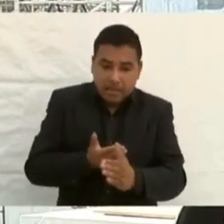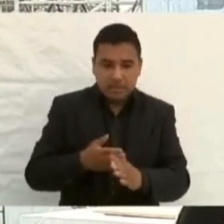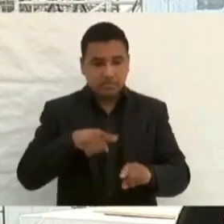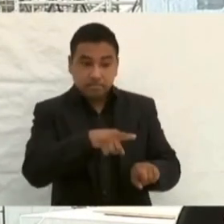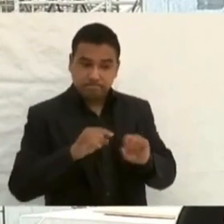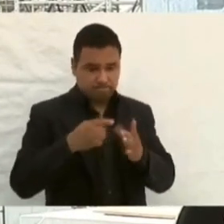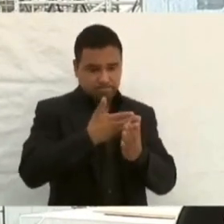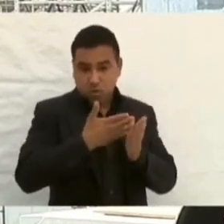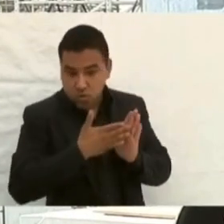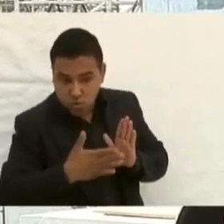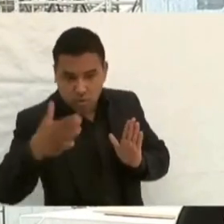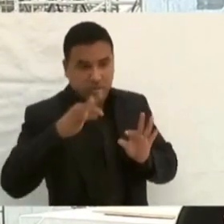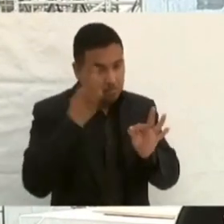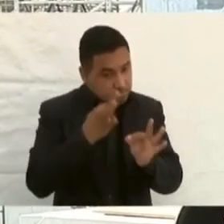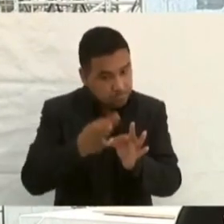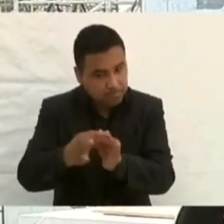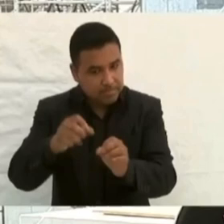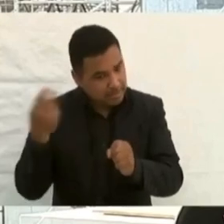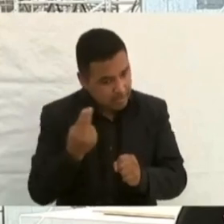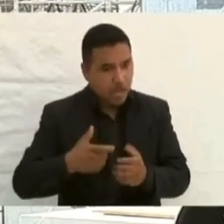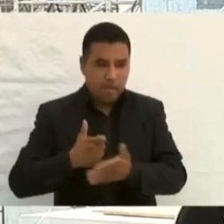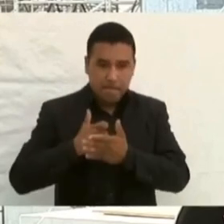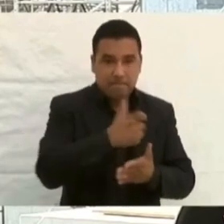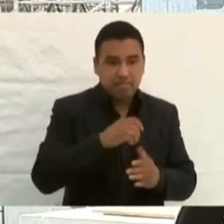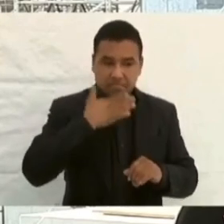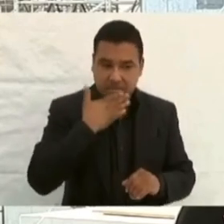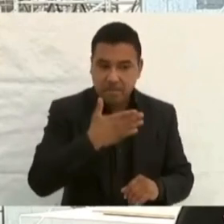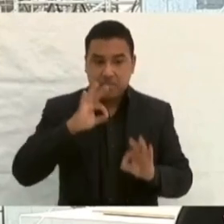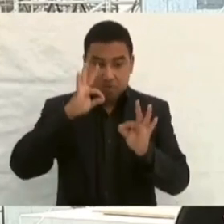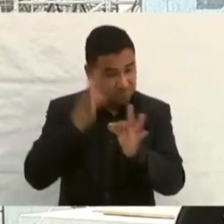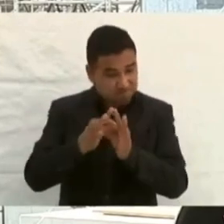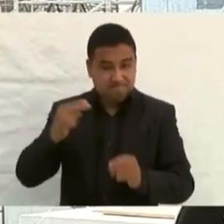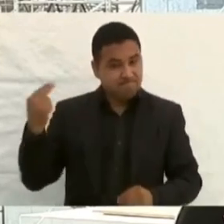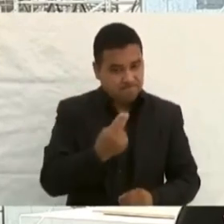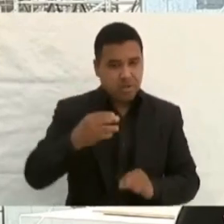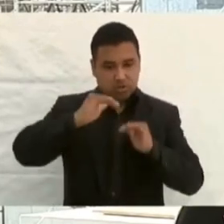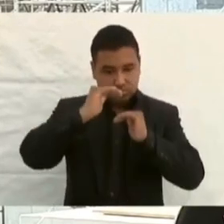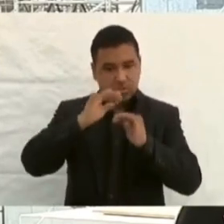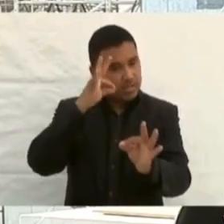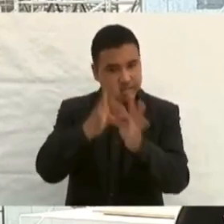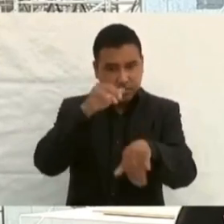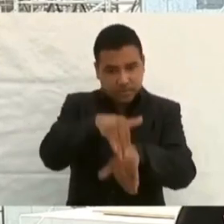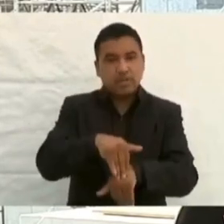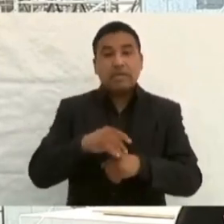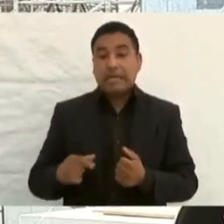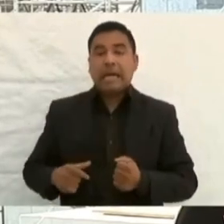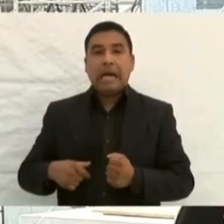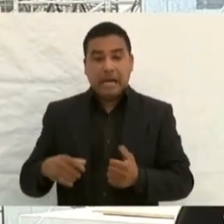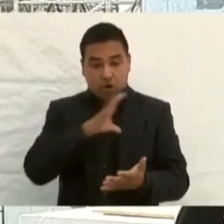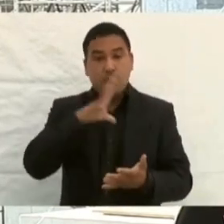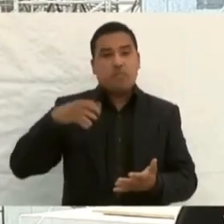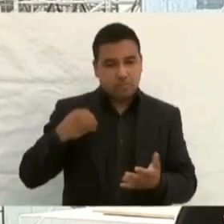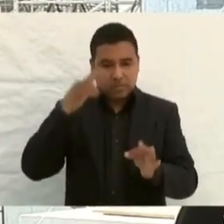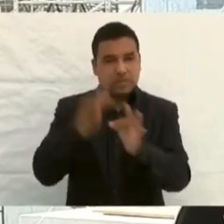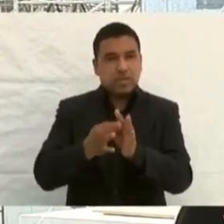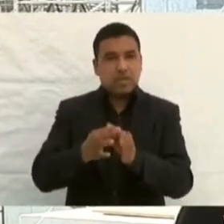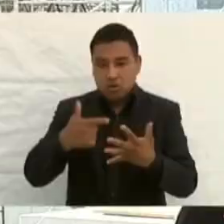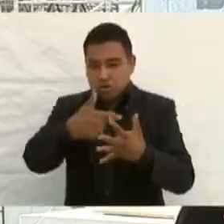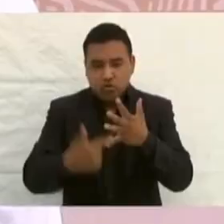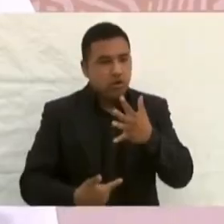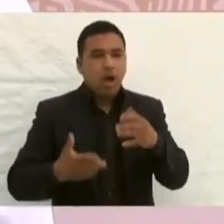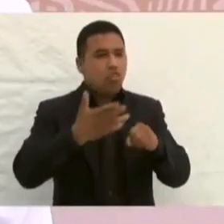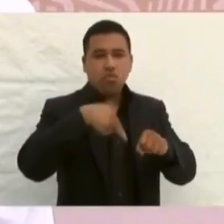desempeño que incentiva la productividad del contratista. Además, los precios contratados están referenciados a costos